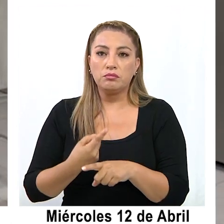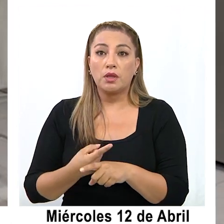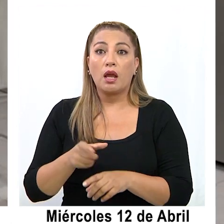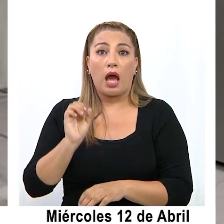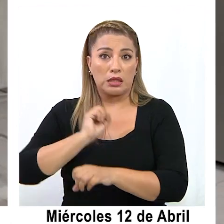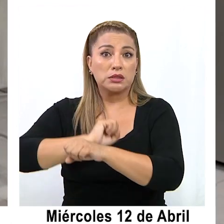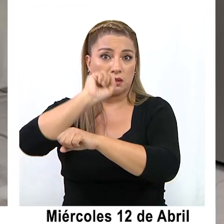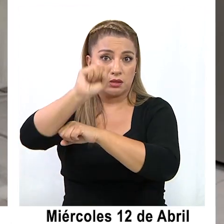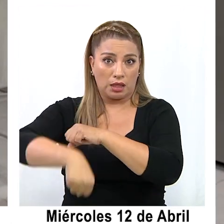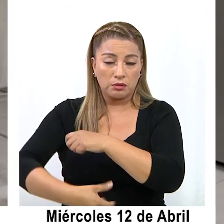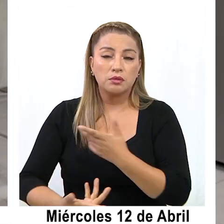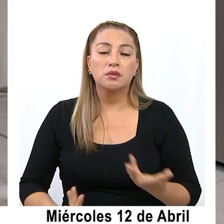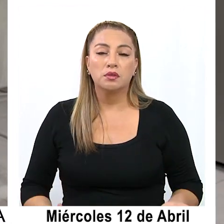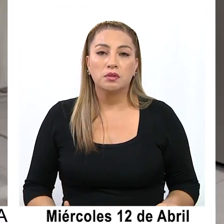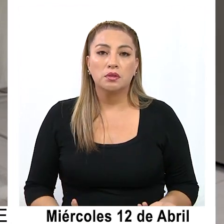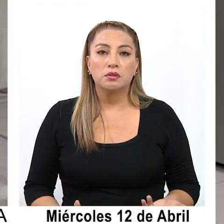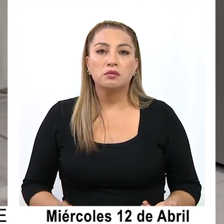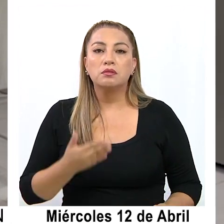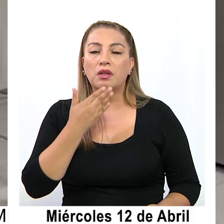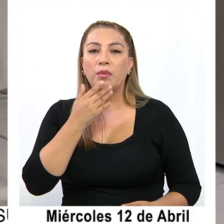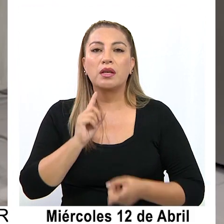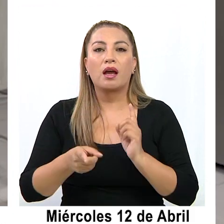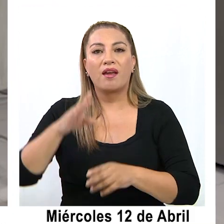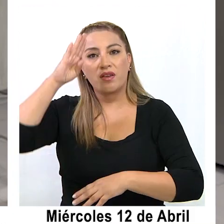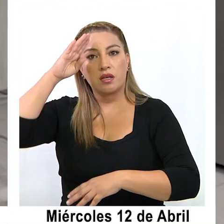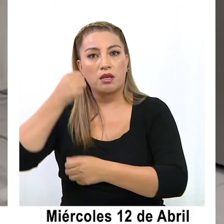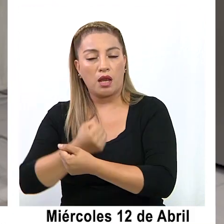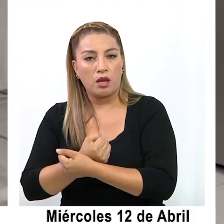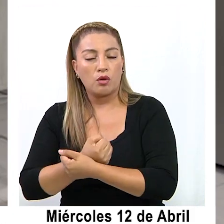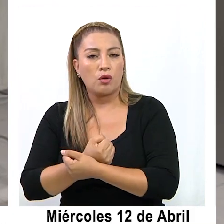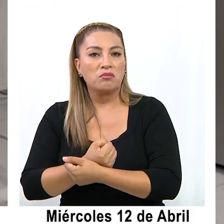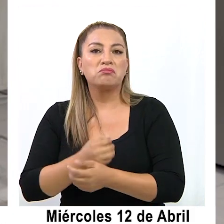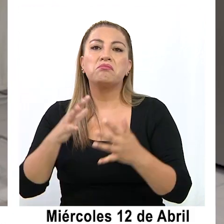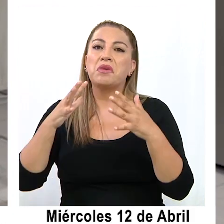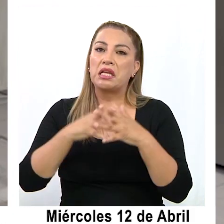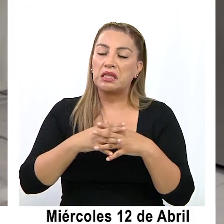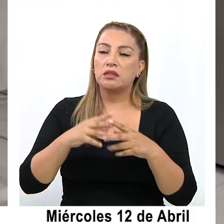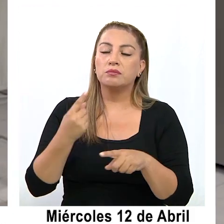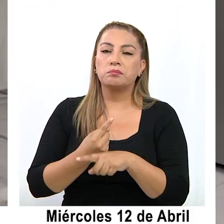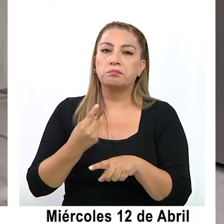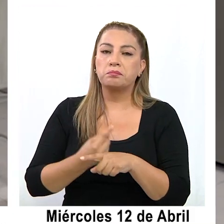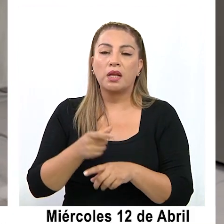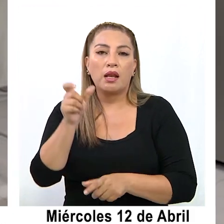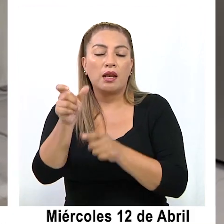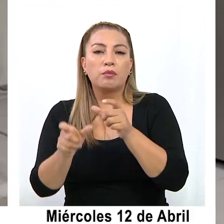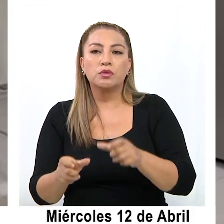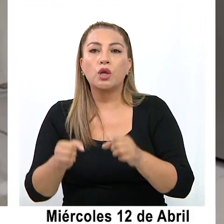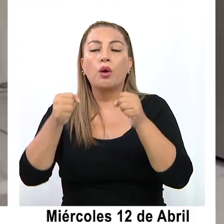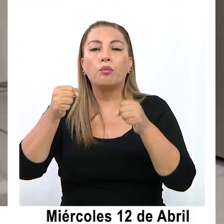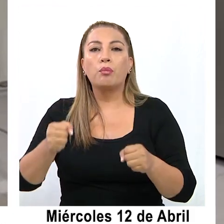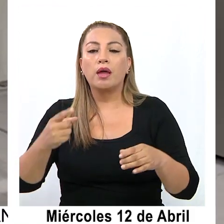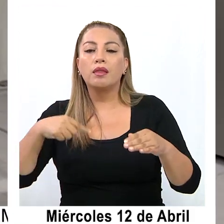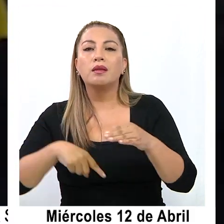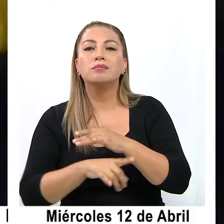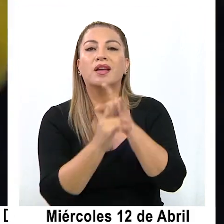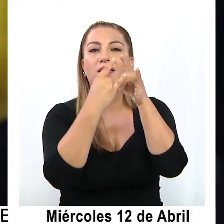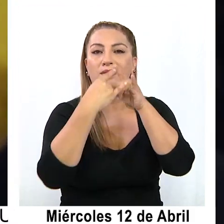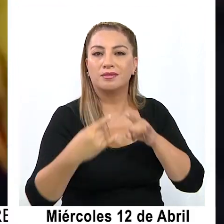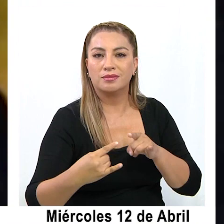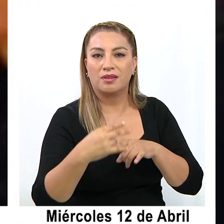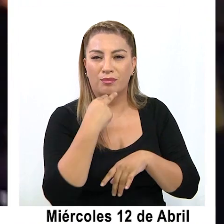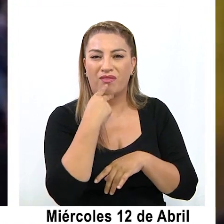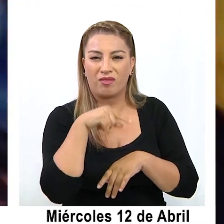acogida, ese corriendo con carabineros, con los militares y pudimos lograr de que la gente las pueda ingresar al albergue.